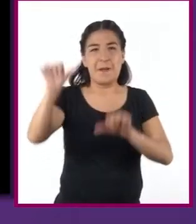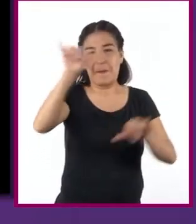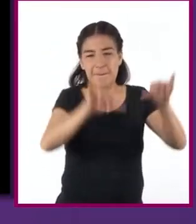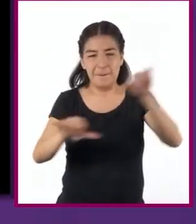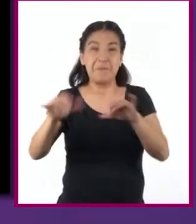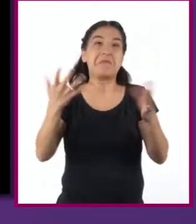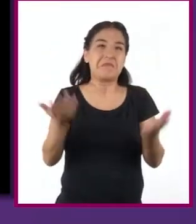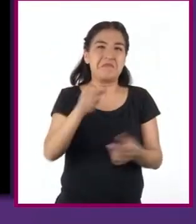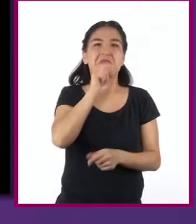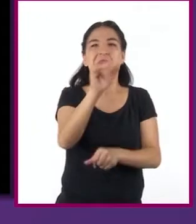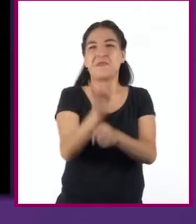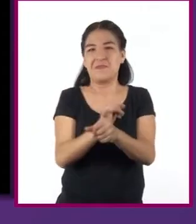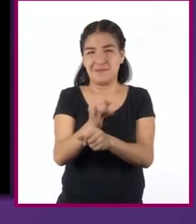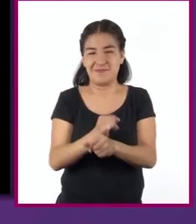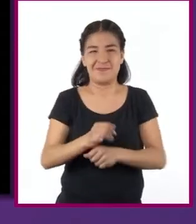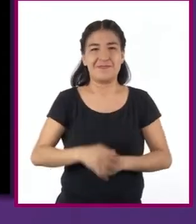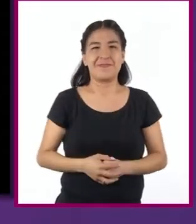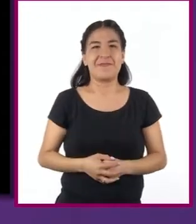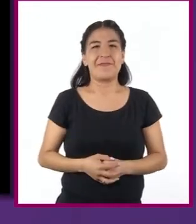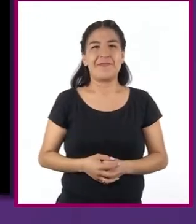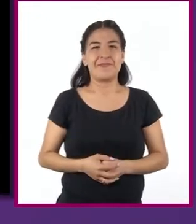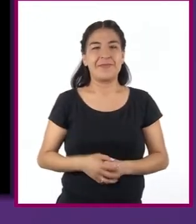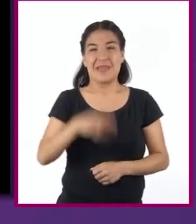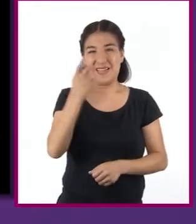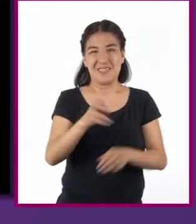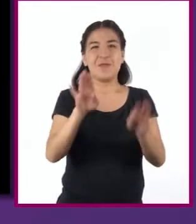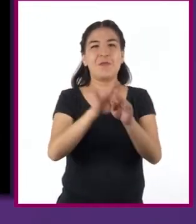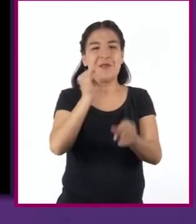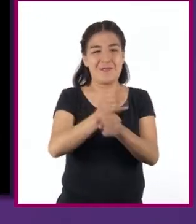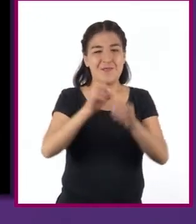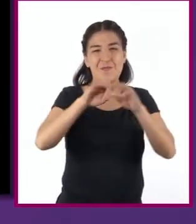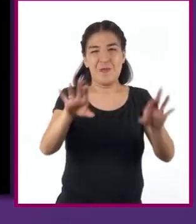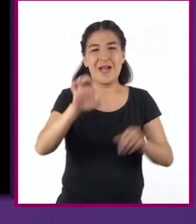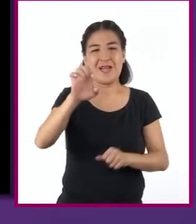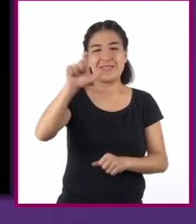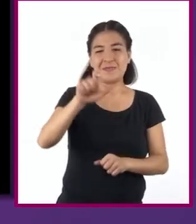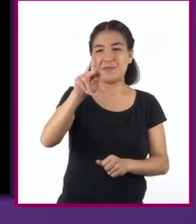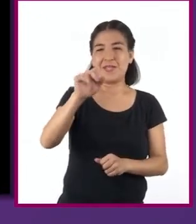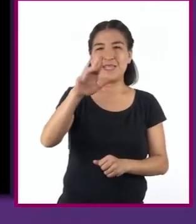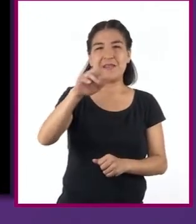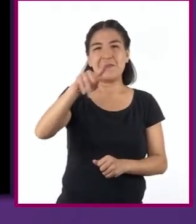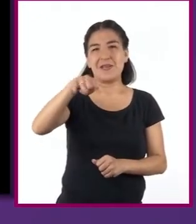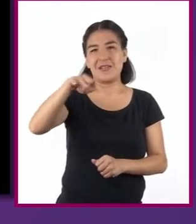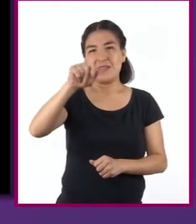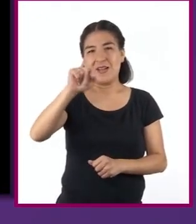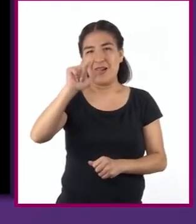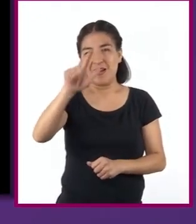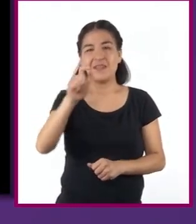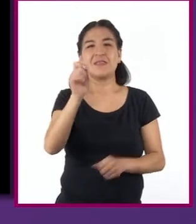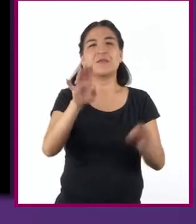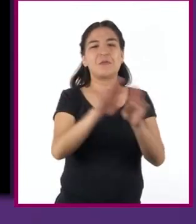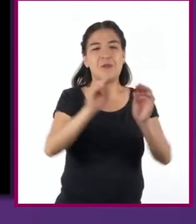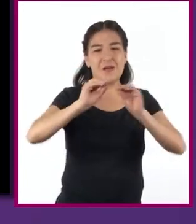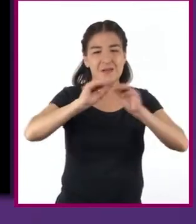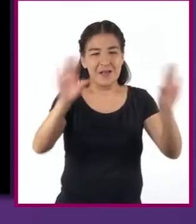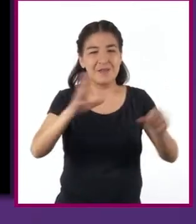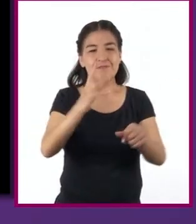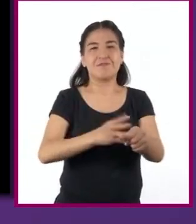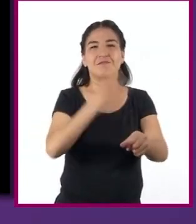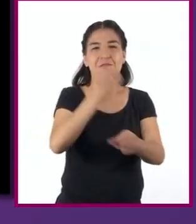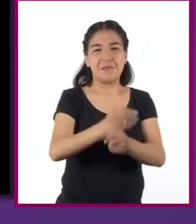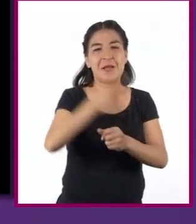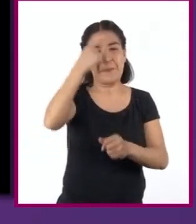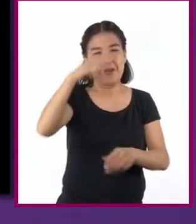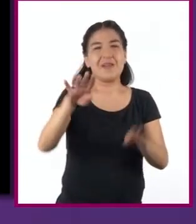investigación. En el caso del informe experimental, los recursos gráficos aclaran, complementan y amplían